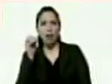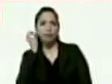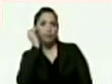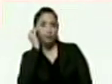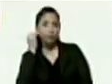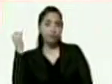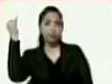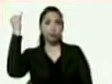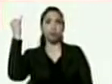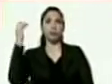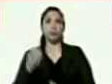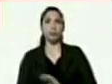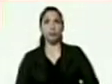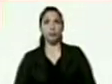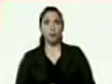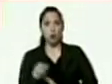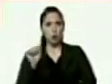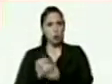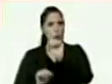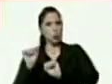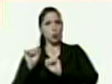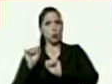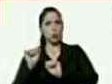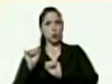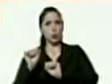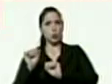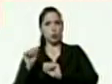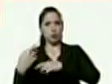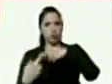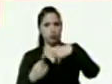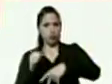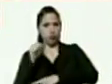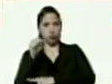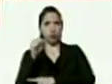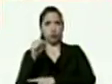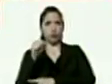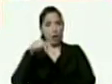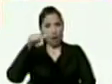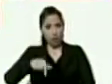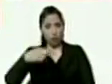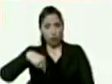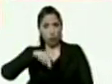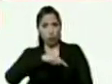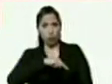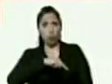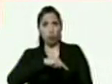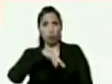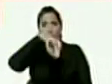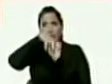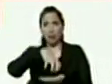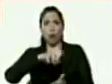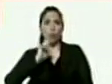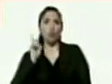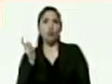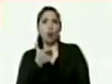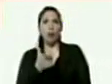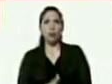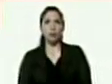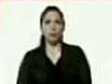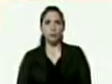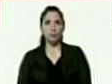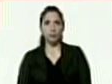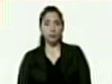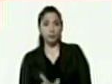política con la ofensiva del lado de la revolución aquí estamos en el estado huárico con el